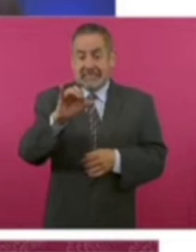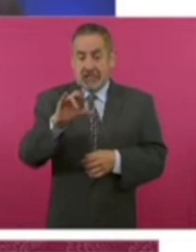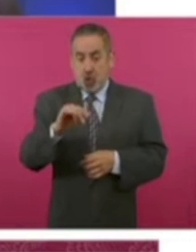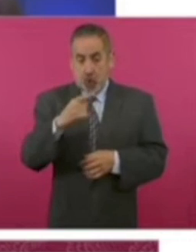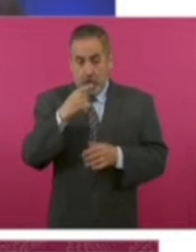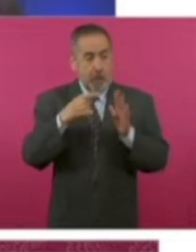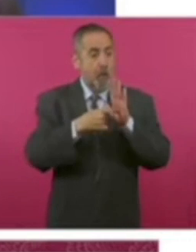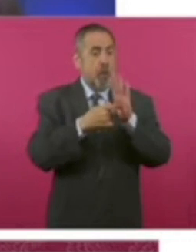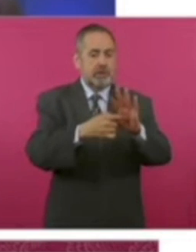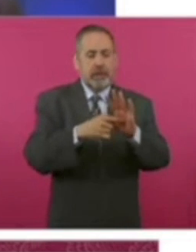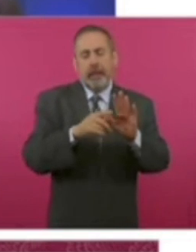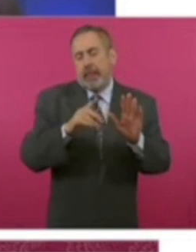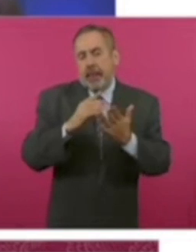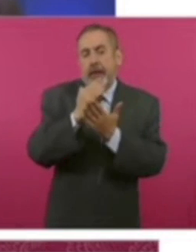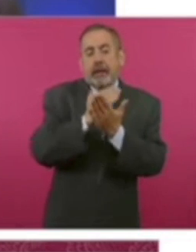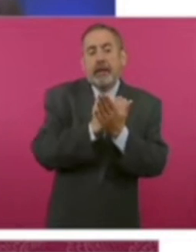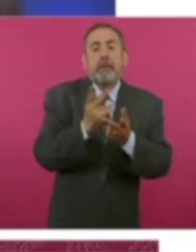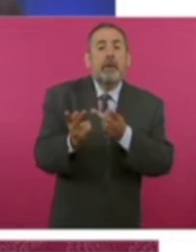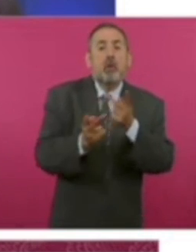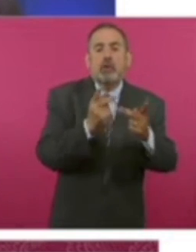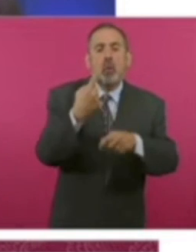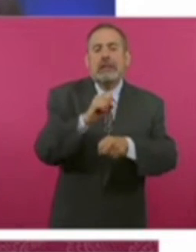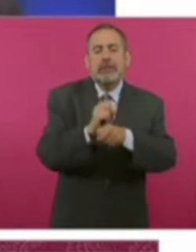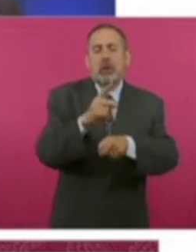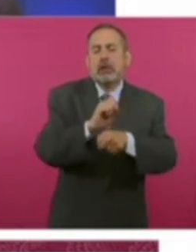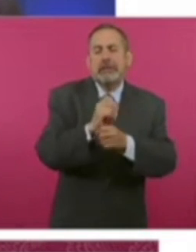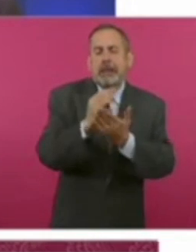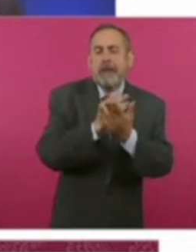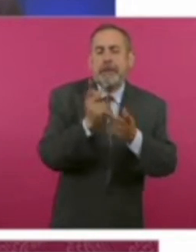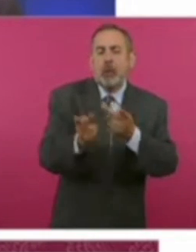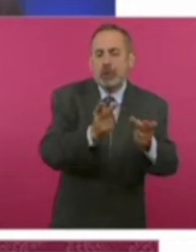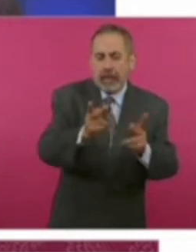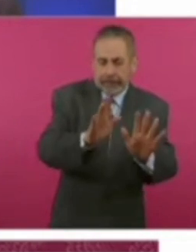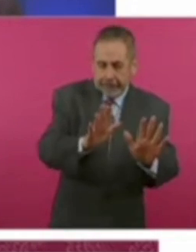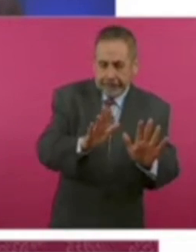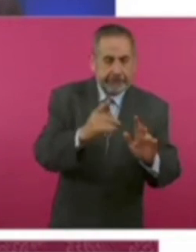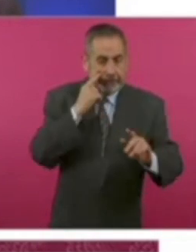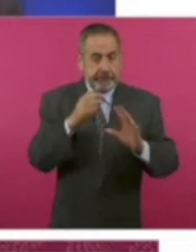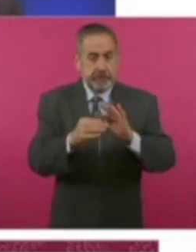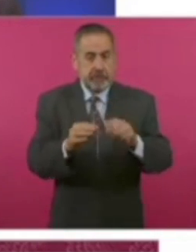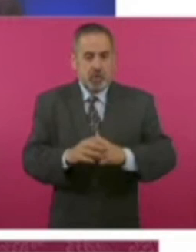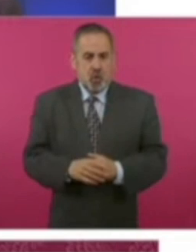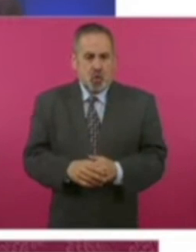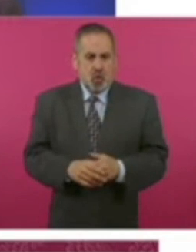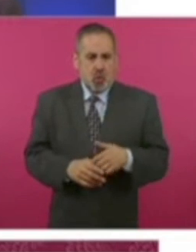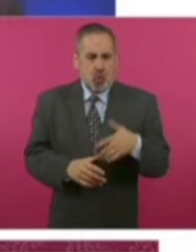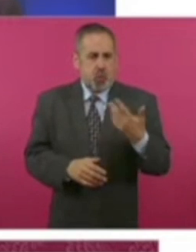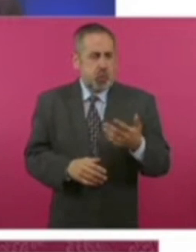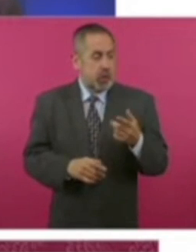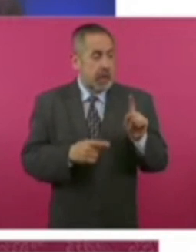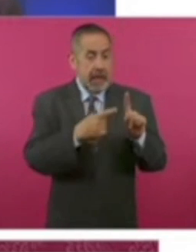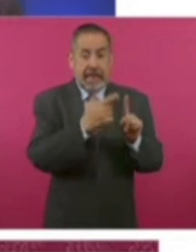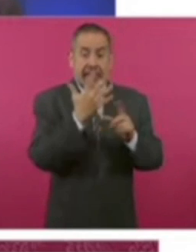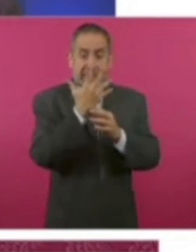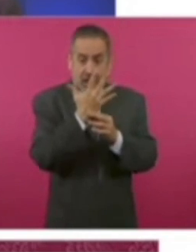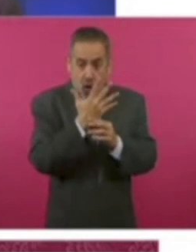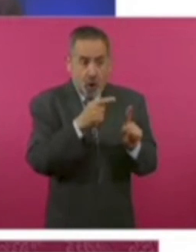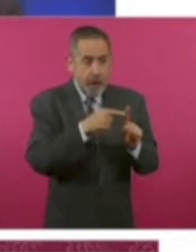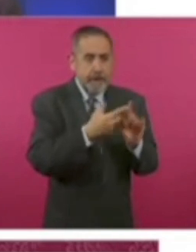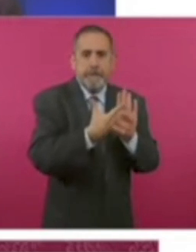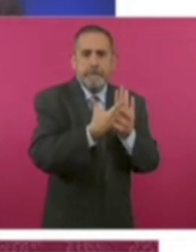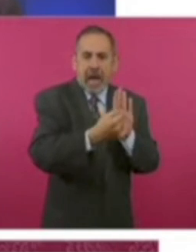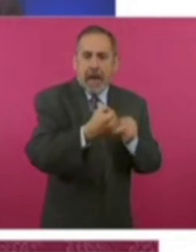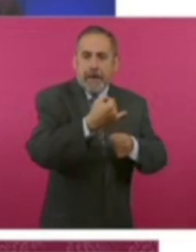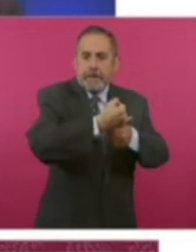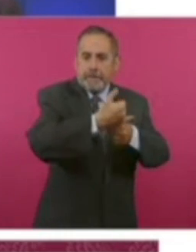sondeo que se presenta cada semana. Y acto seguido, como nada sincronizado, esta costumbre que tienen